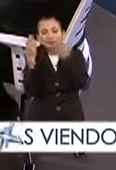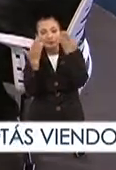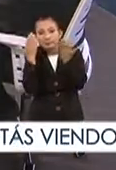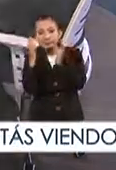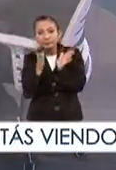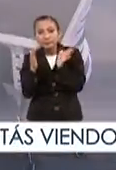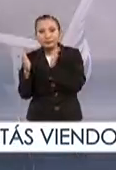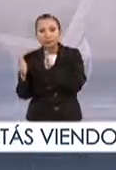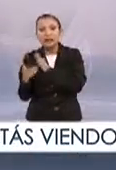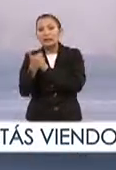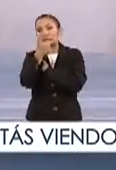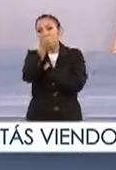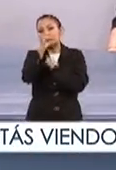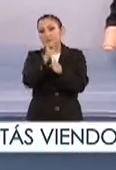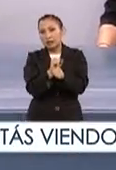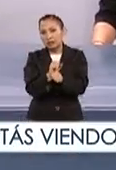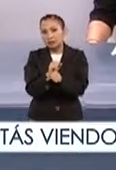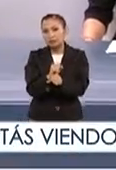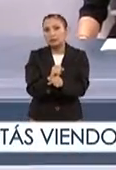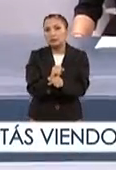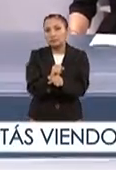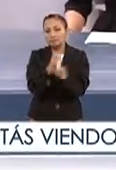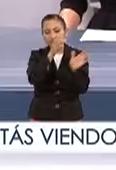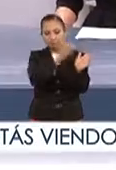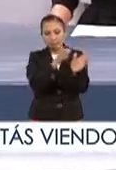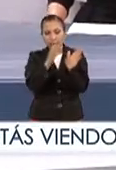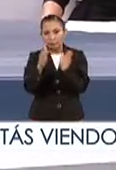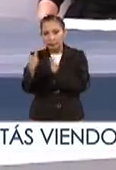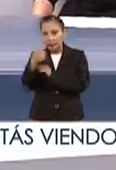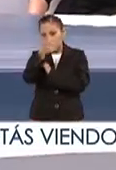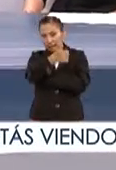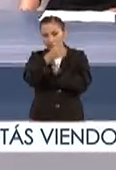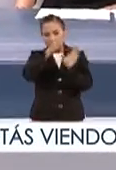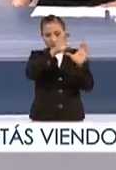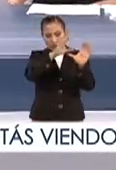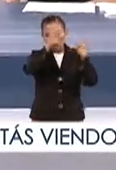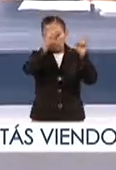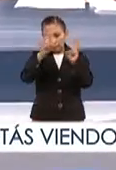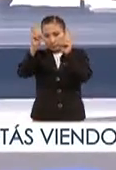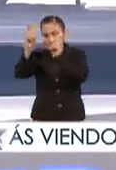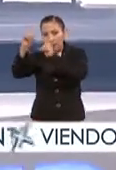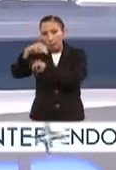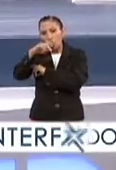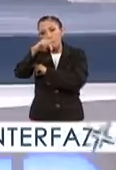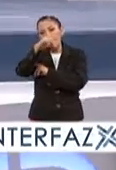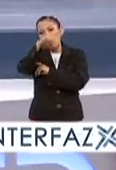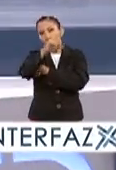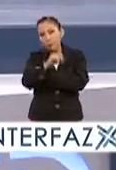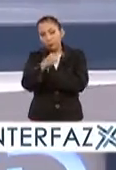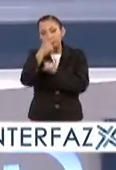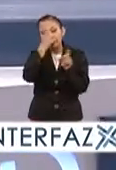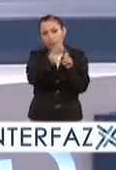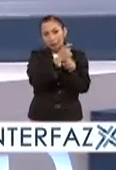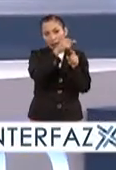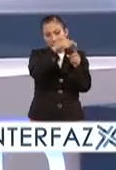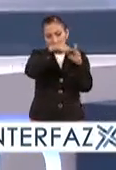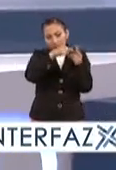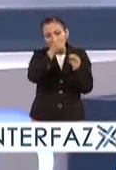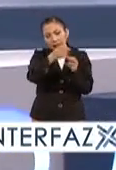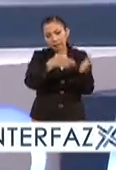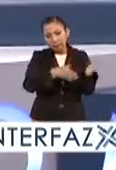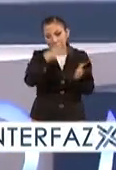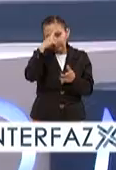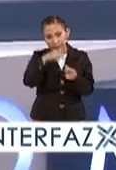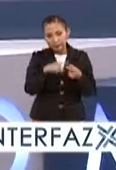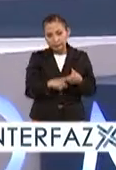vas a un buen ritmo este curso? Son seis semanas que están divididas en mismos seis módulos. Cada módulo, en principio, el primer módulo es introducción a la